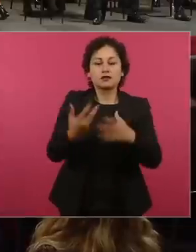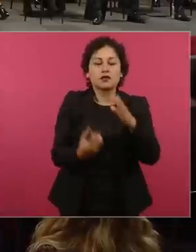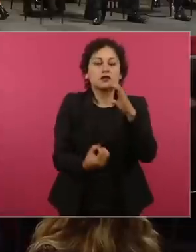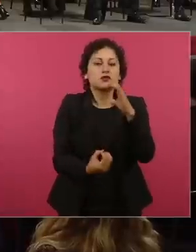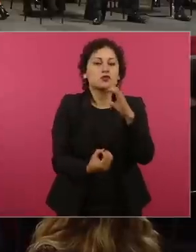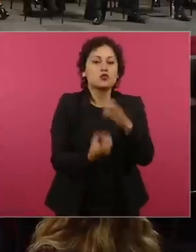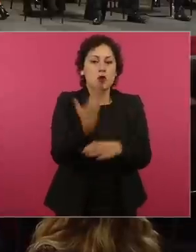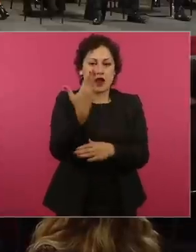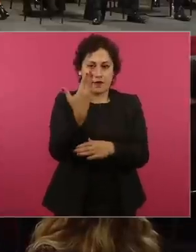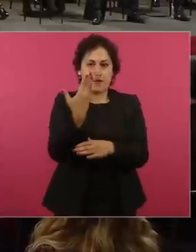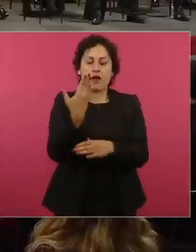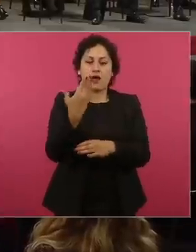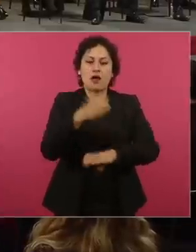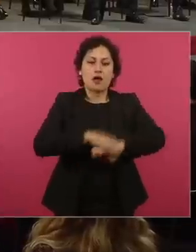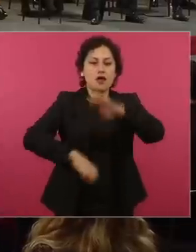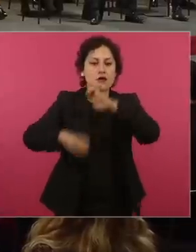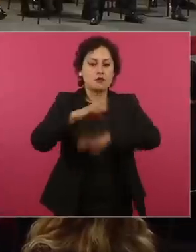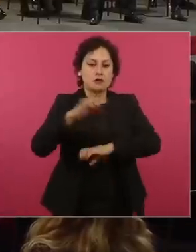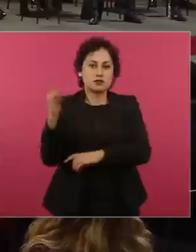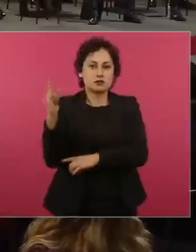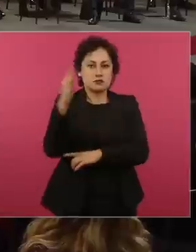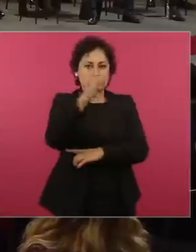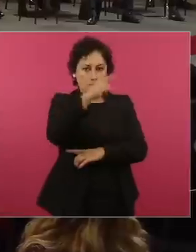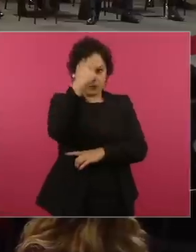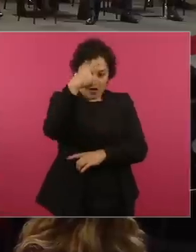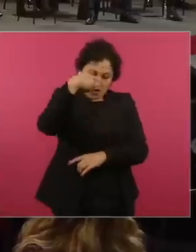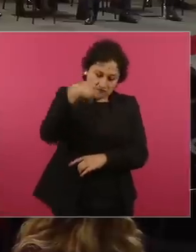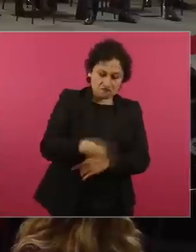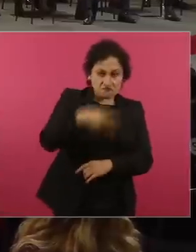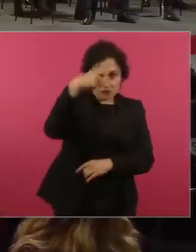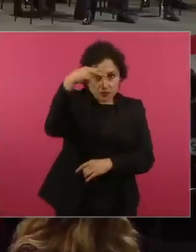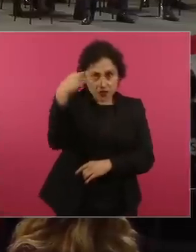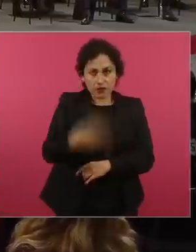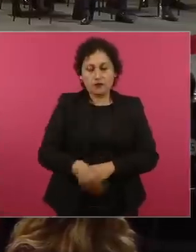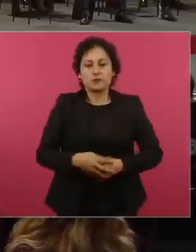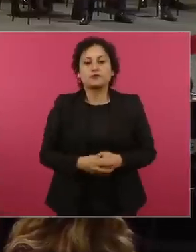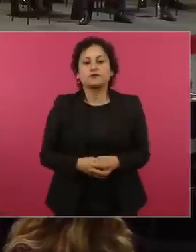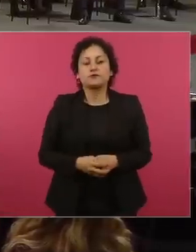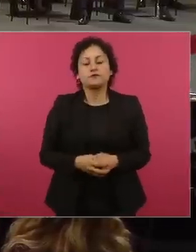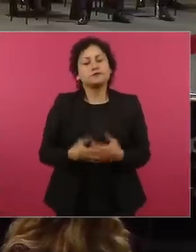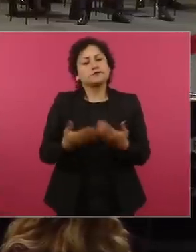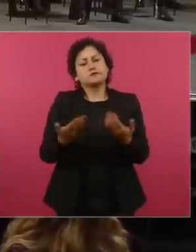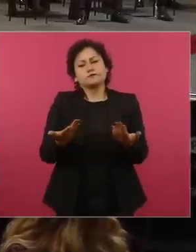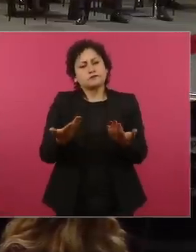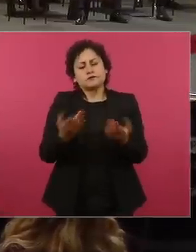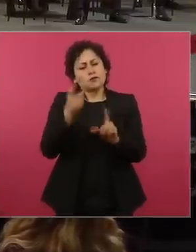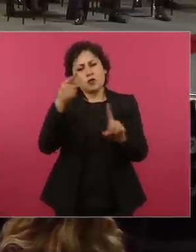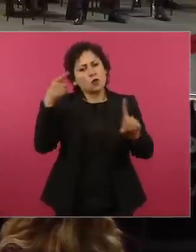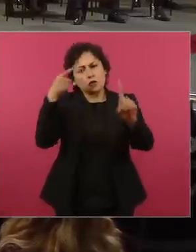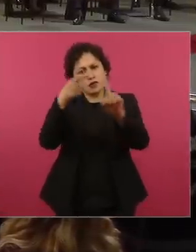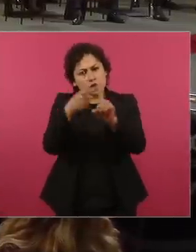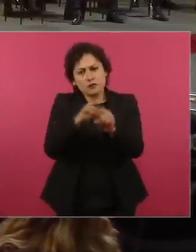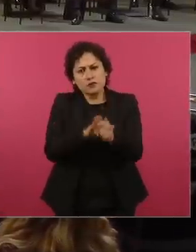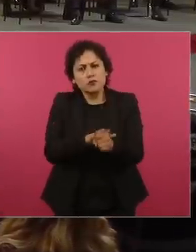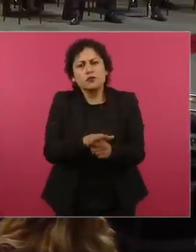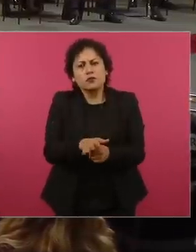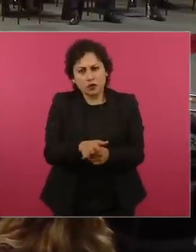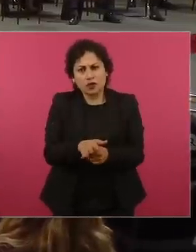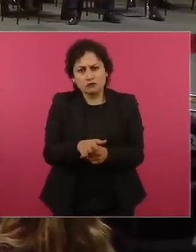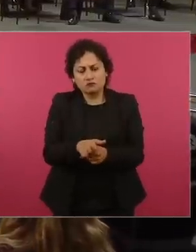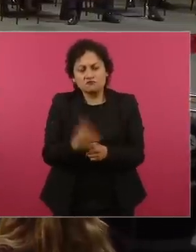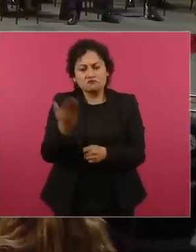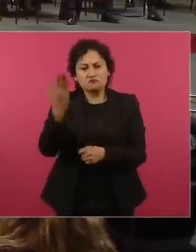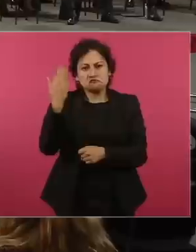una aerolínea para el Estado mexicano. El propósito que se estableció fue